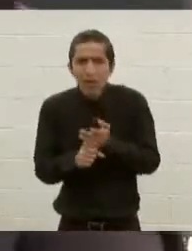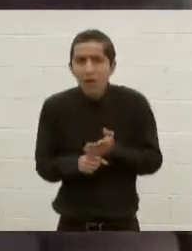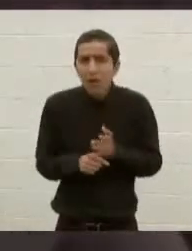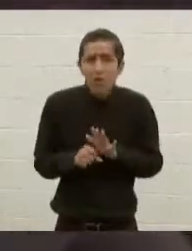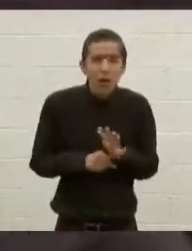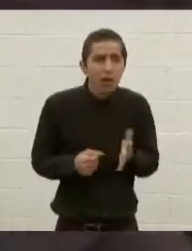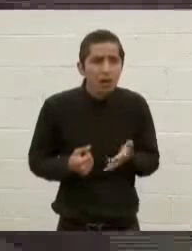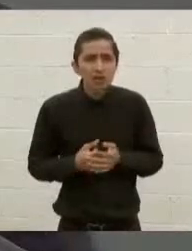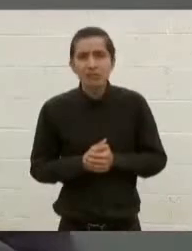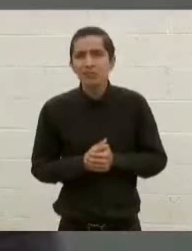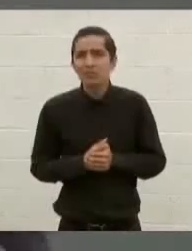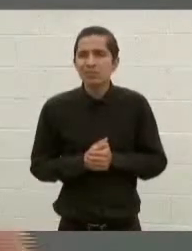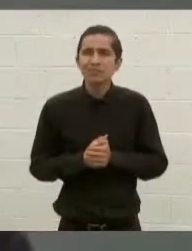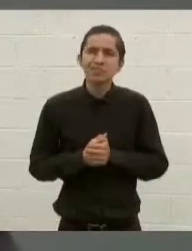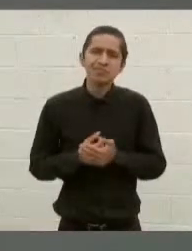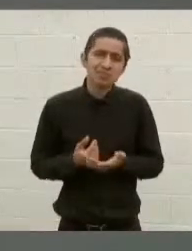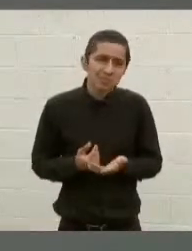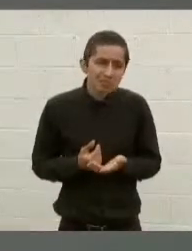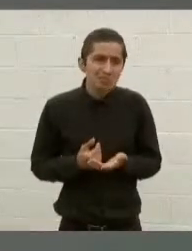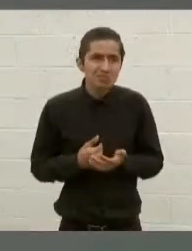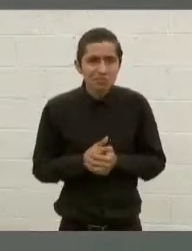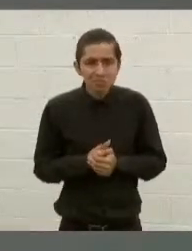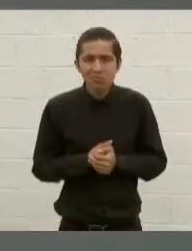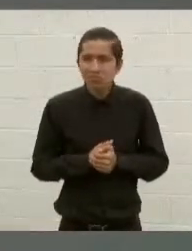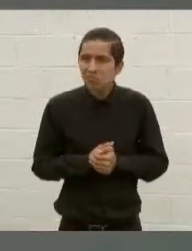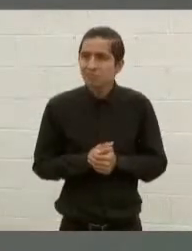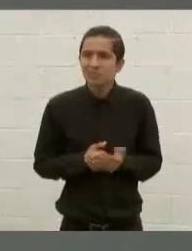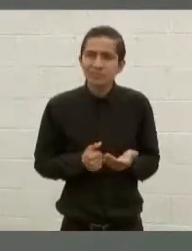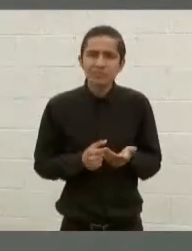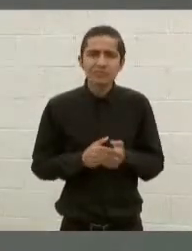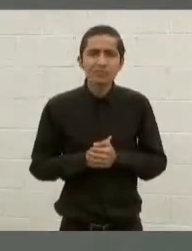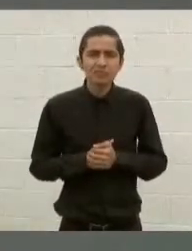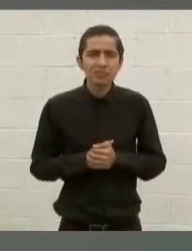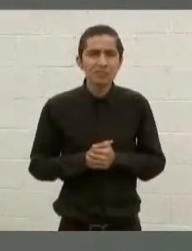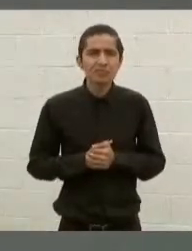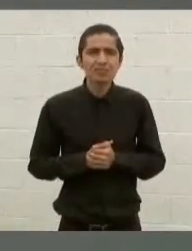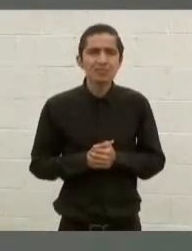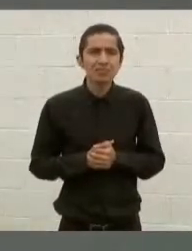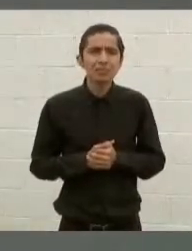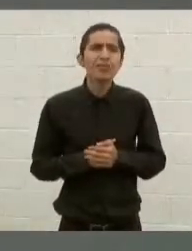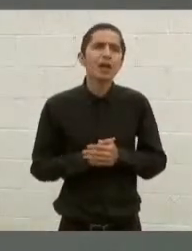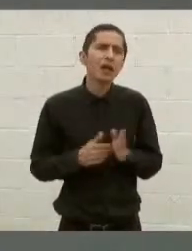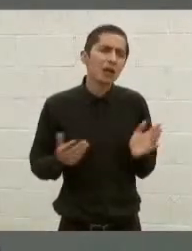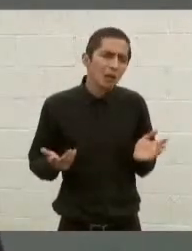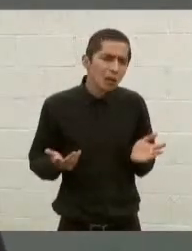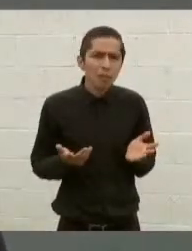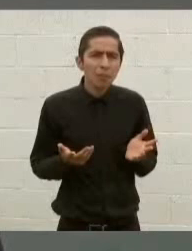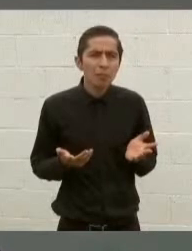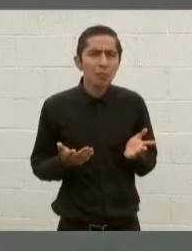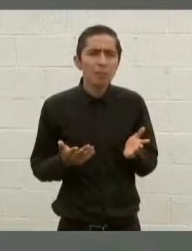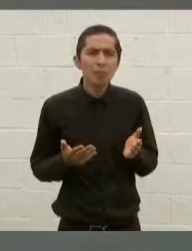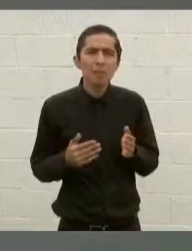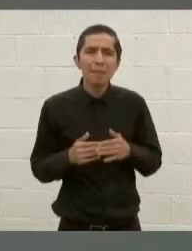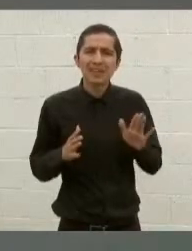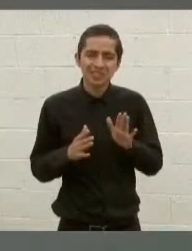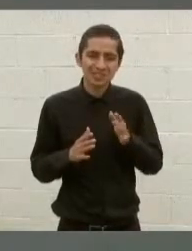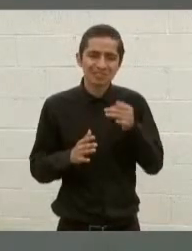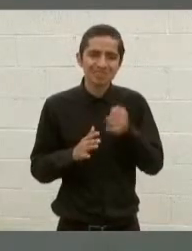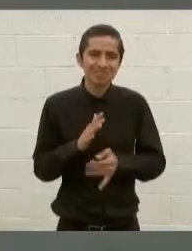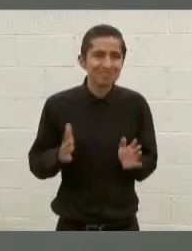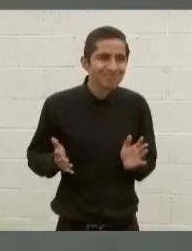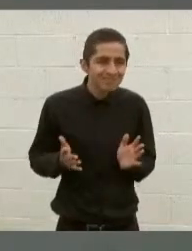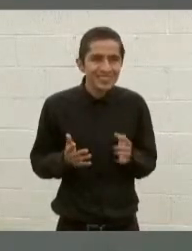Bueno, es amplio el escenario. En un